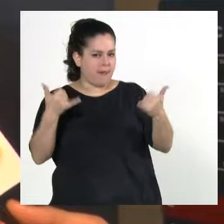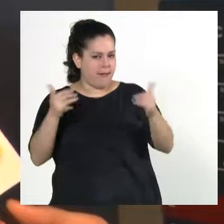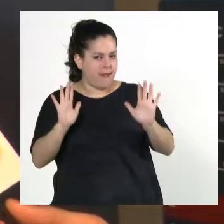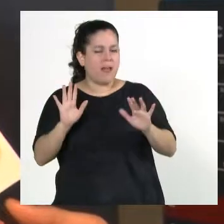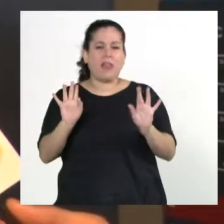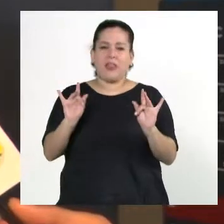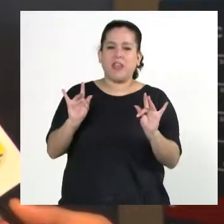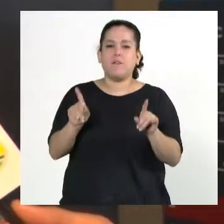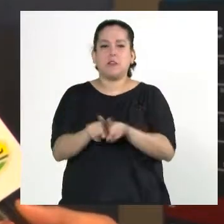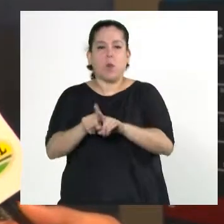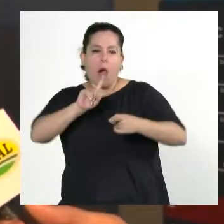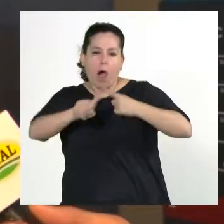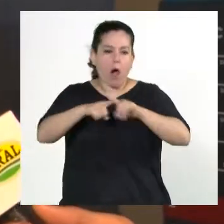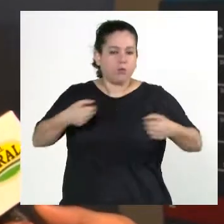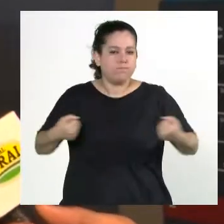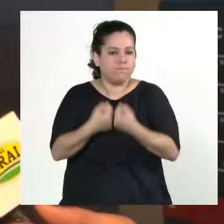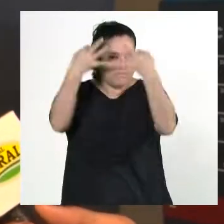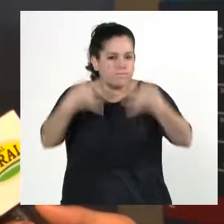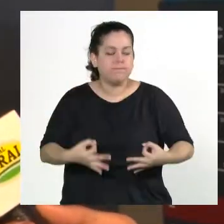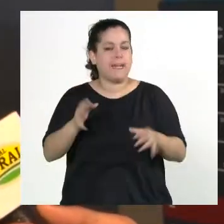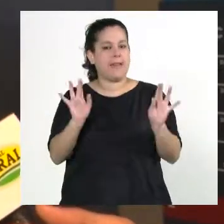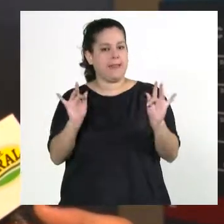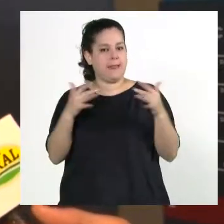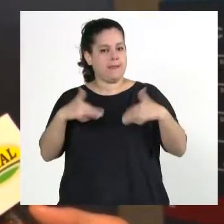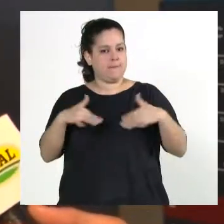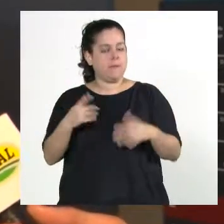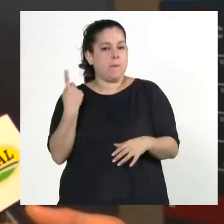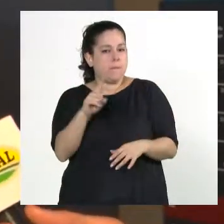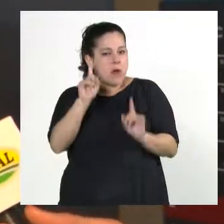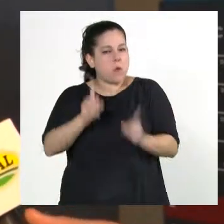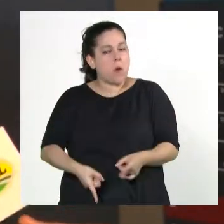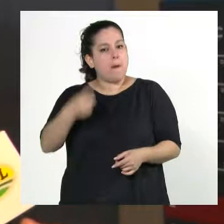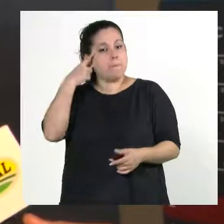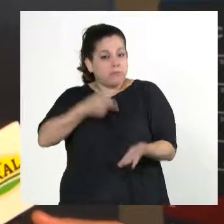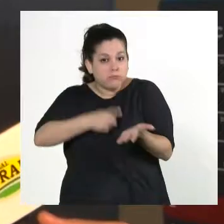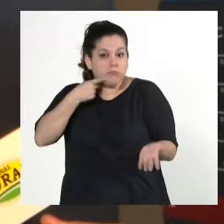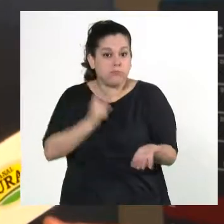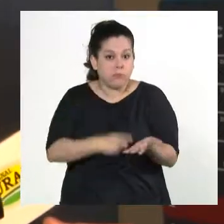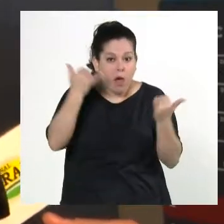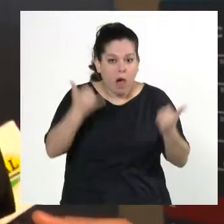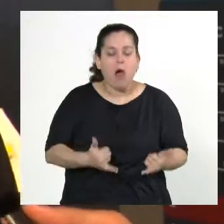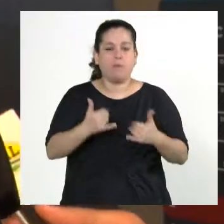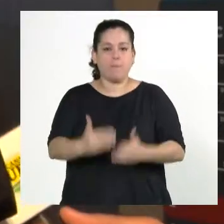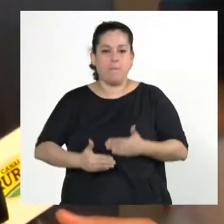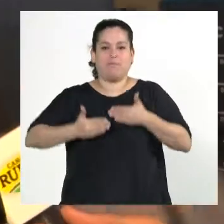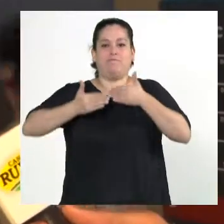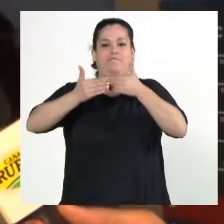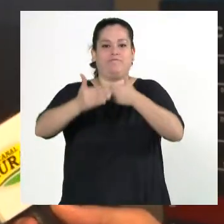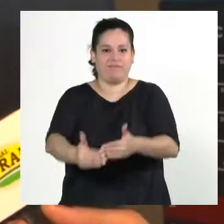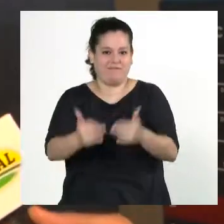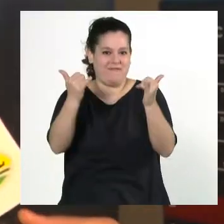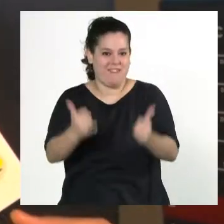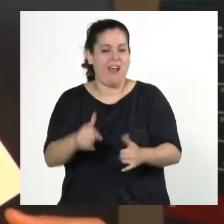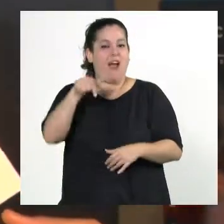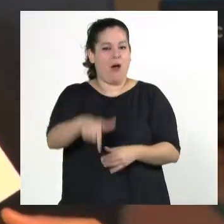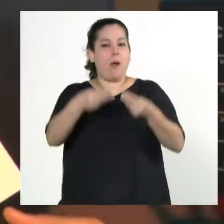el justo medio, creo que hemos dado un paso muy importante. Obviamente que todavía, a partir de aquí, se abre